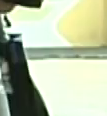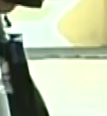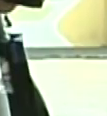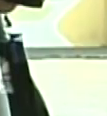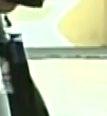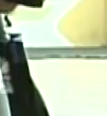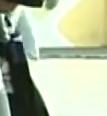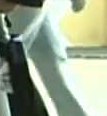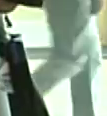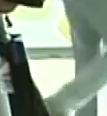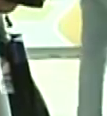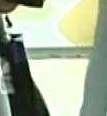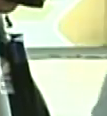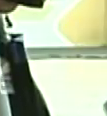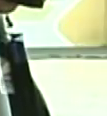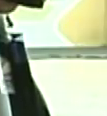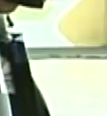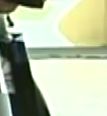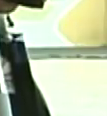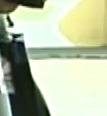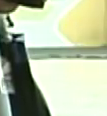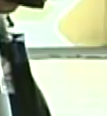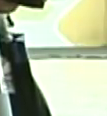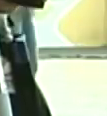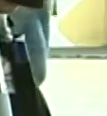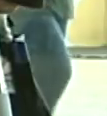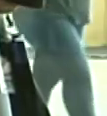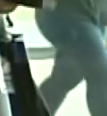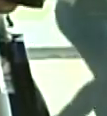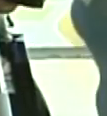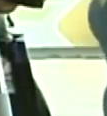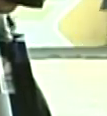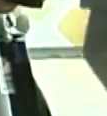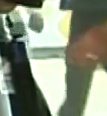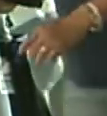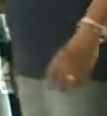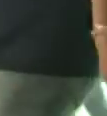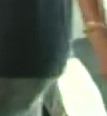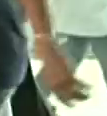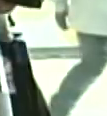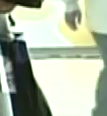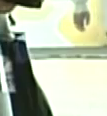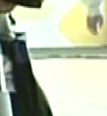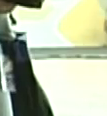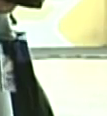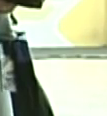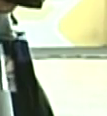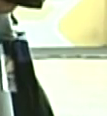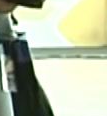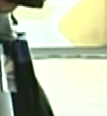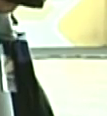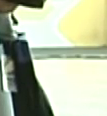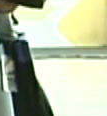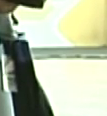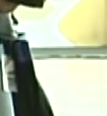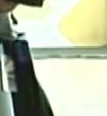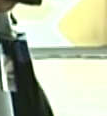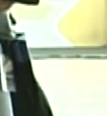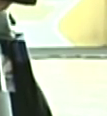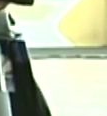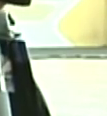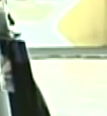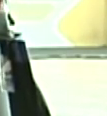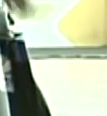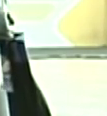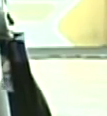que en pocos momentos en pocos días se va a dar a conocer la información que podría ser satisfactoria y la candidata